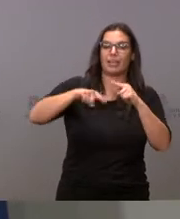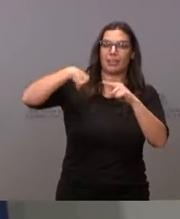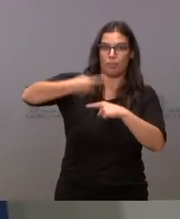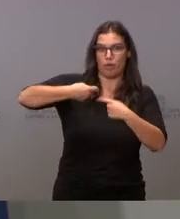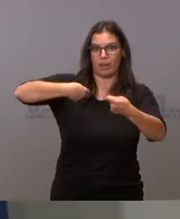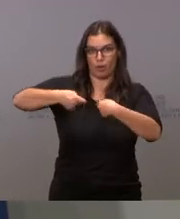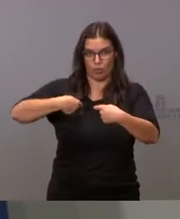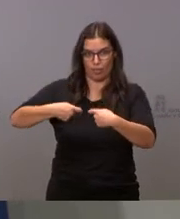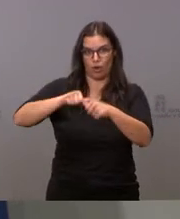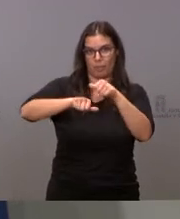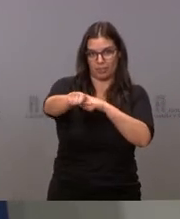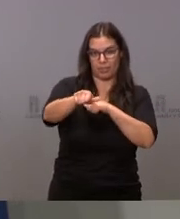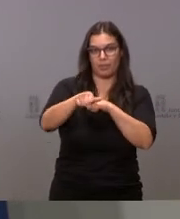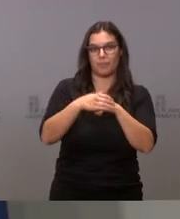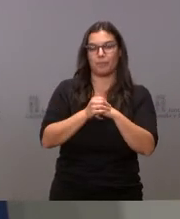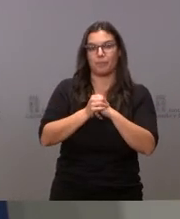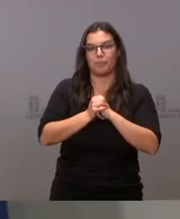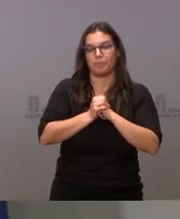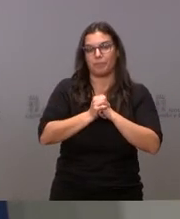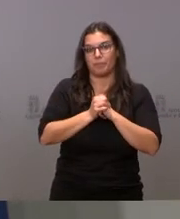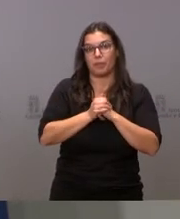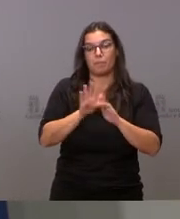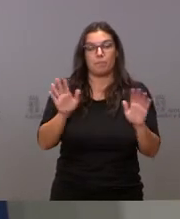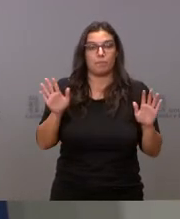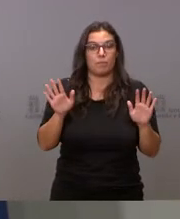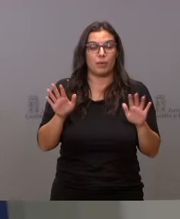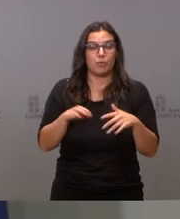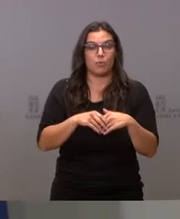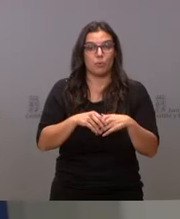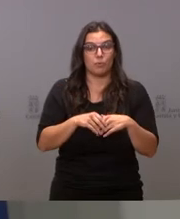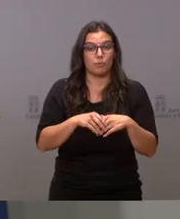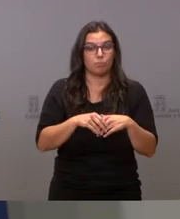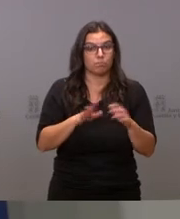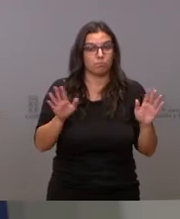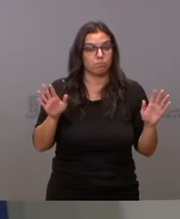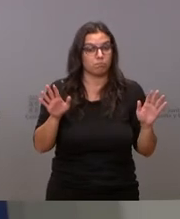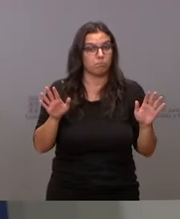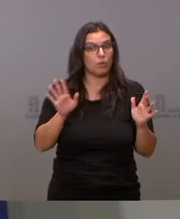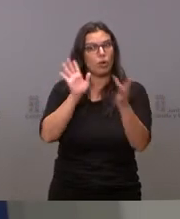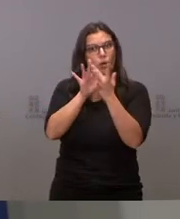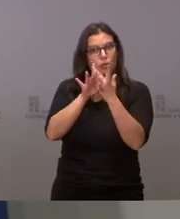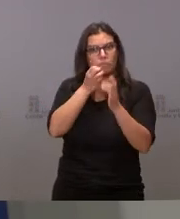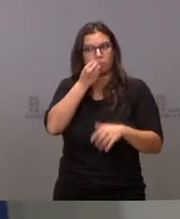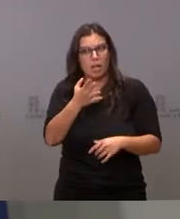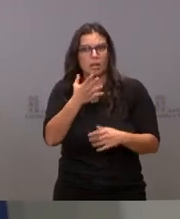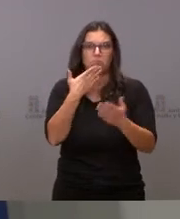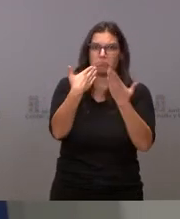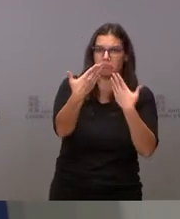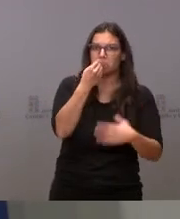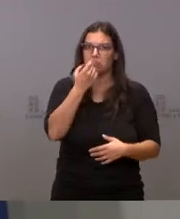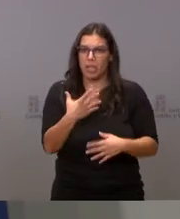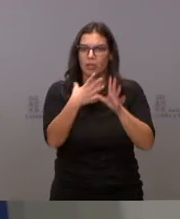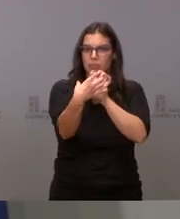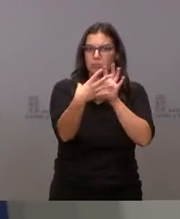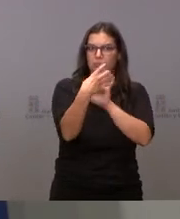y eso es cuando empieza la negociación de los presupuestos, pero hay buena relación, buena sintonía y en principio efectivamente